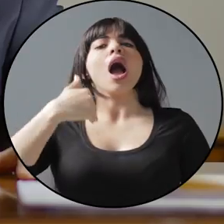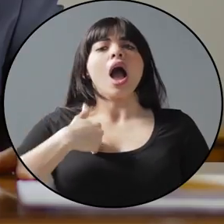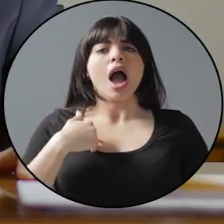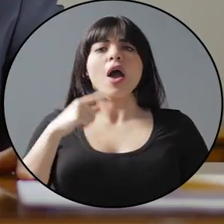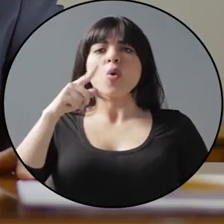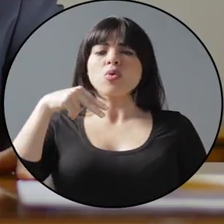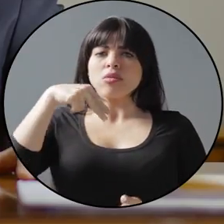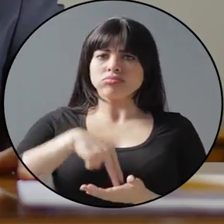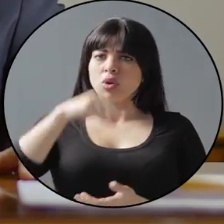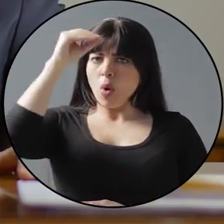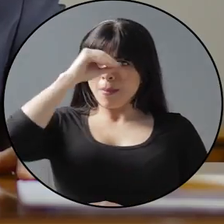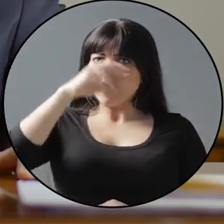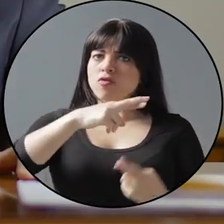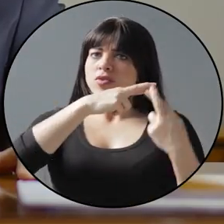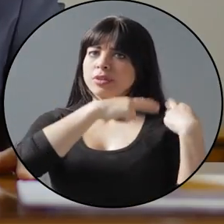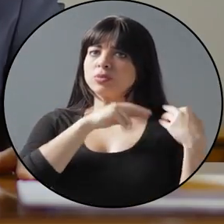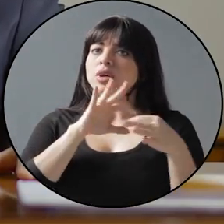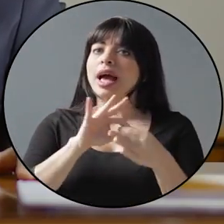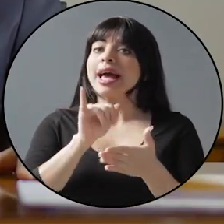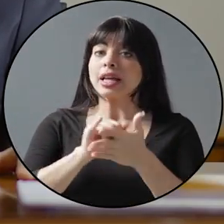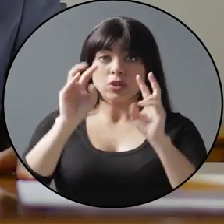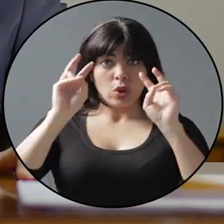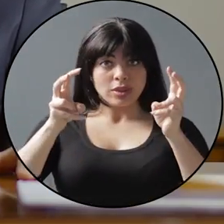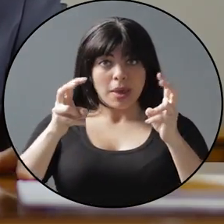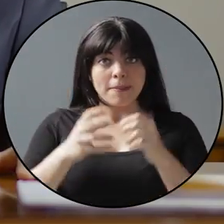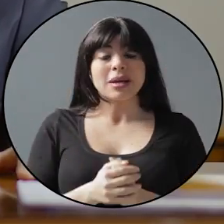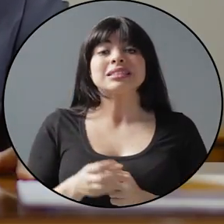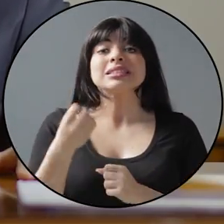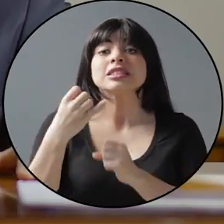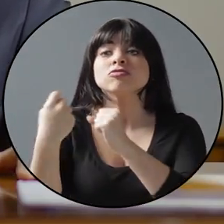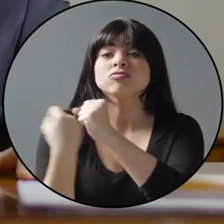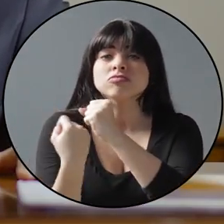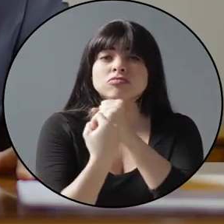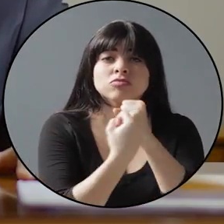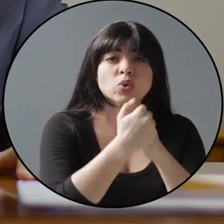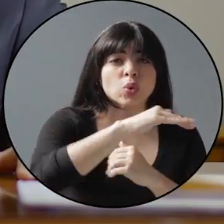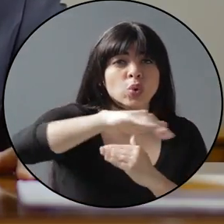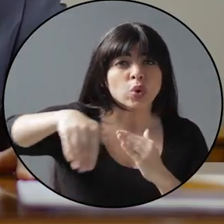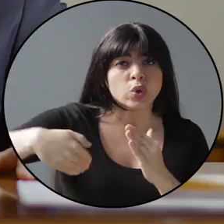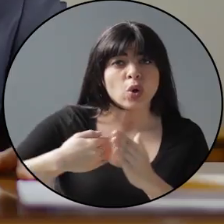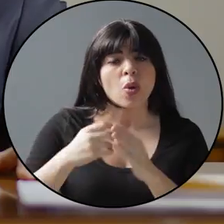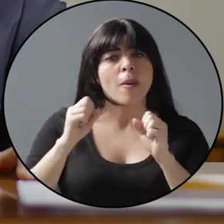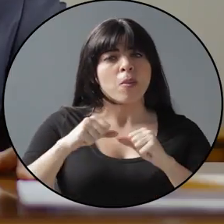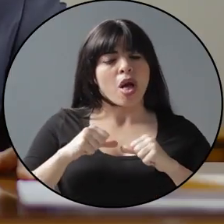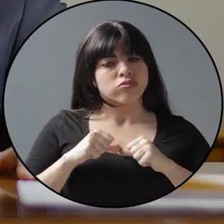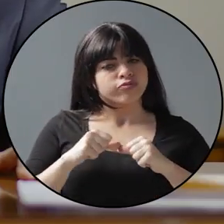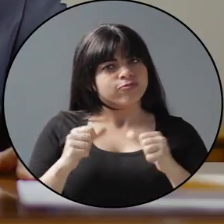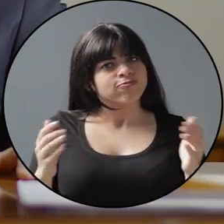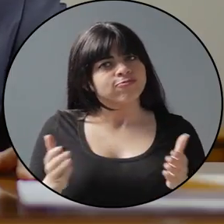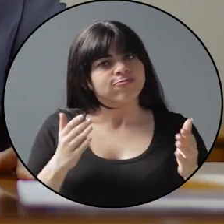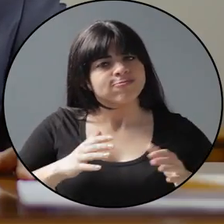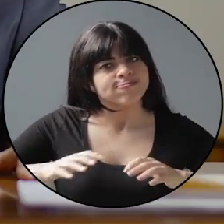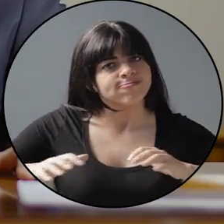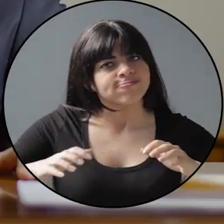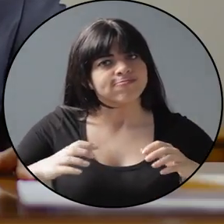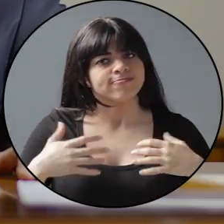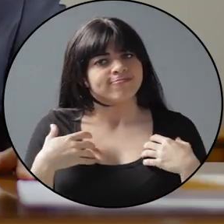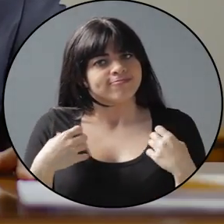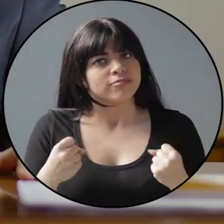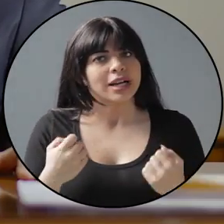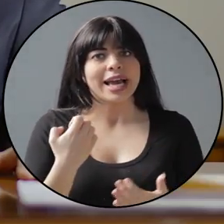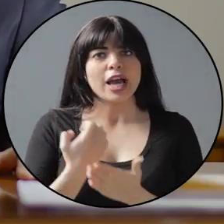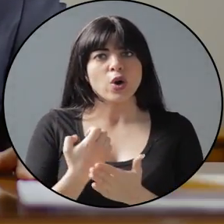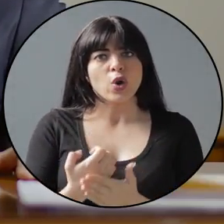tiene una posición responsable en estos temas. Con el aporte de todos mantendremos vigorosa y